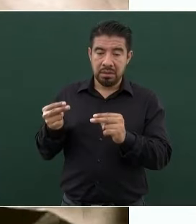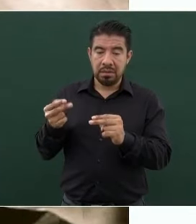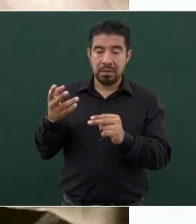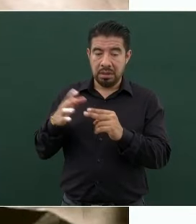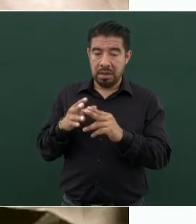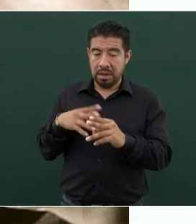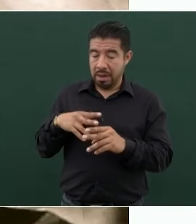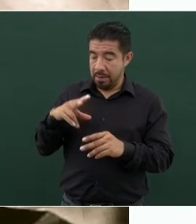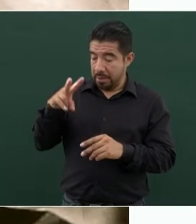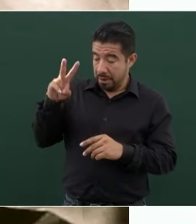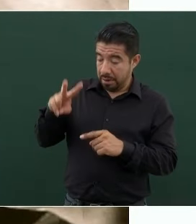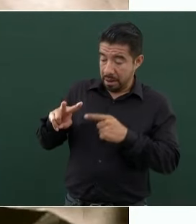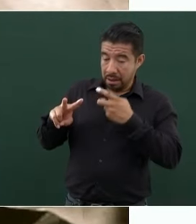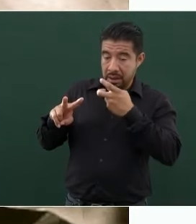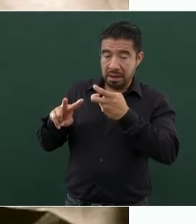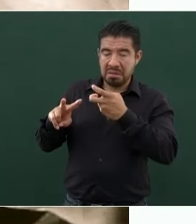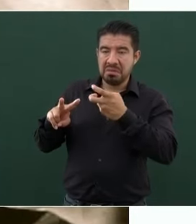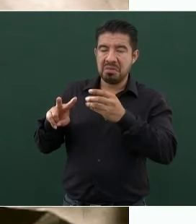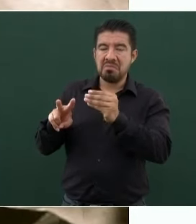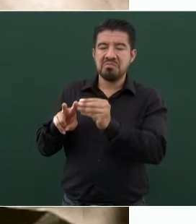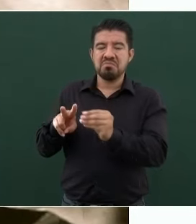importante.